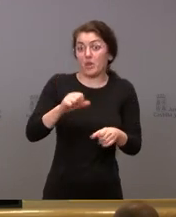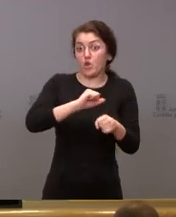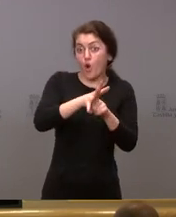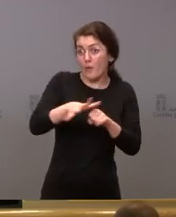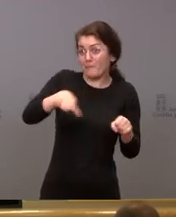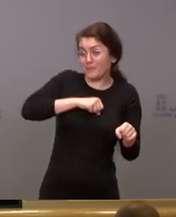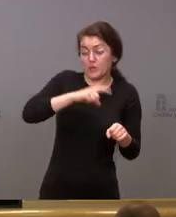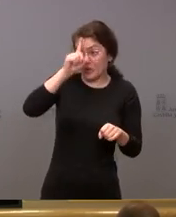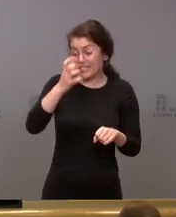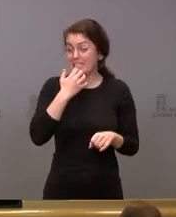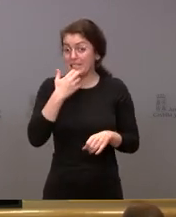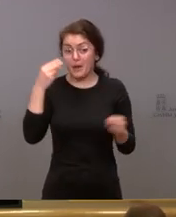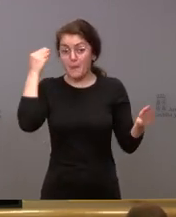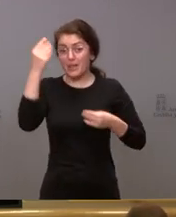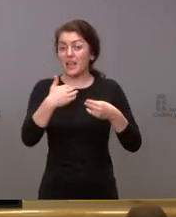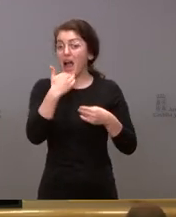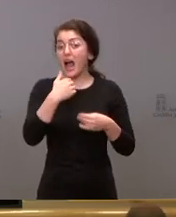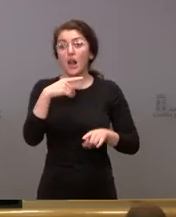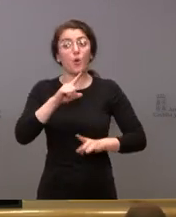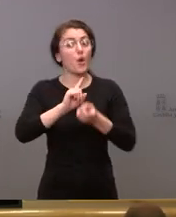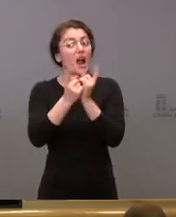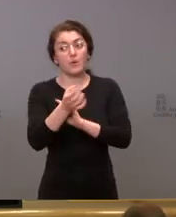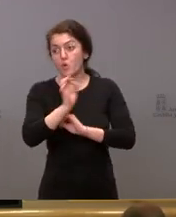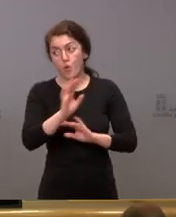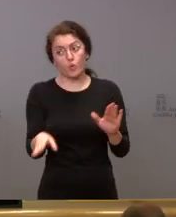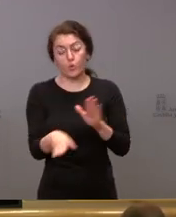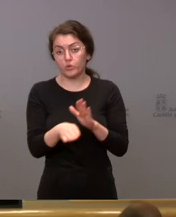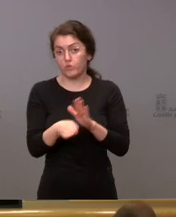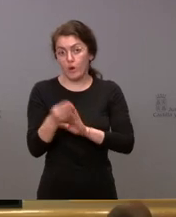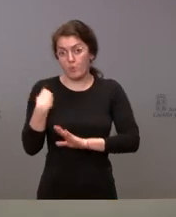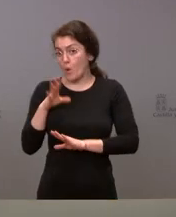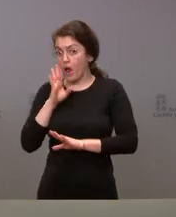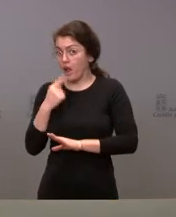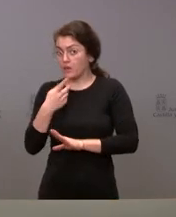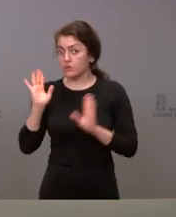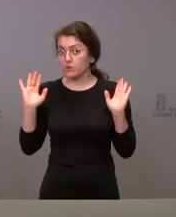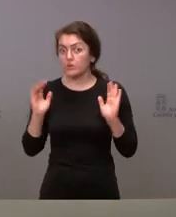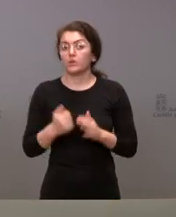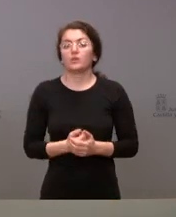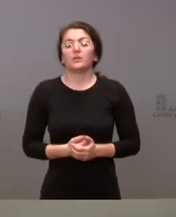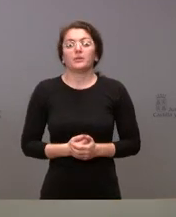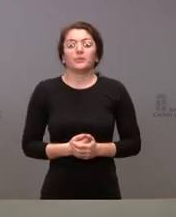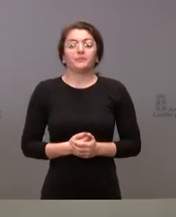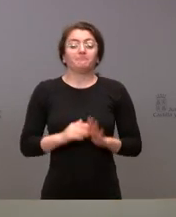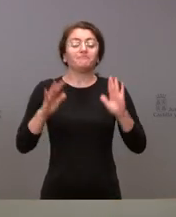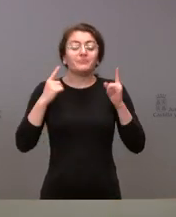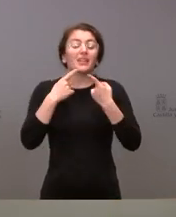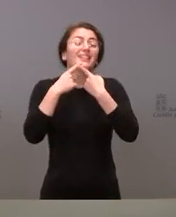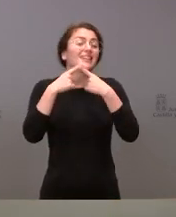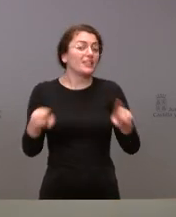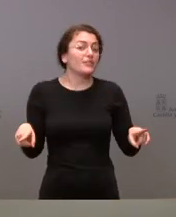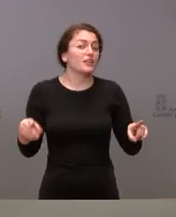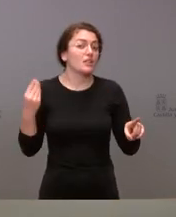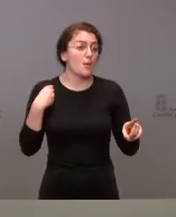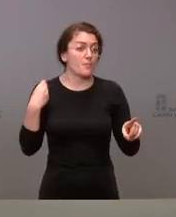o se lo han planteado o que lo mantienen así gracias bueno la diferencia esencial con